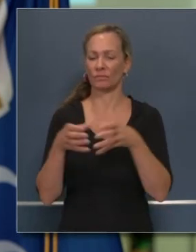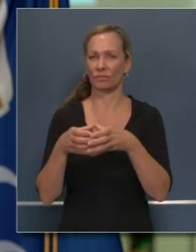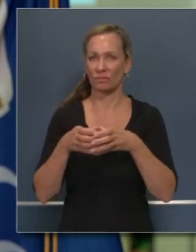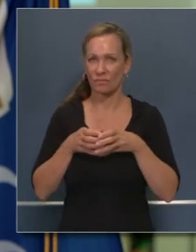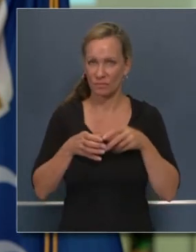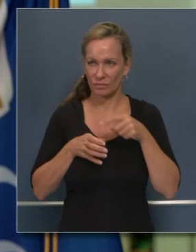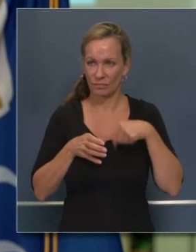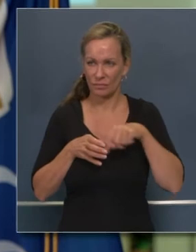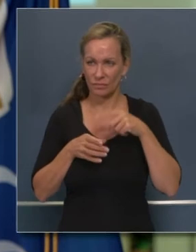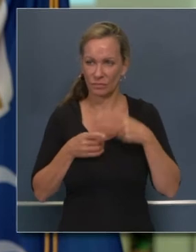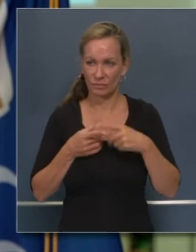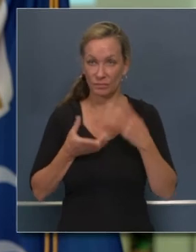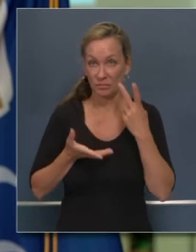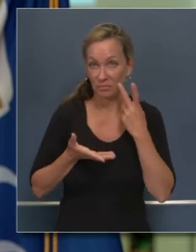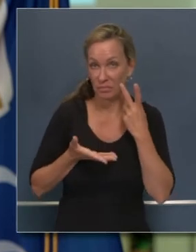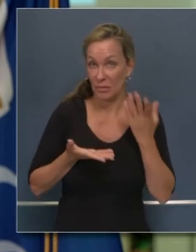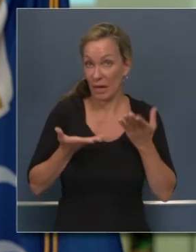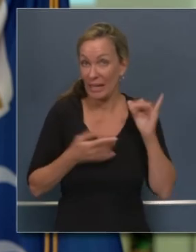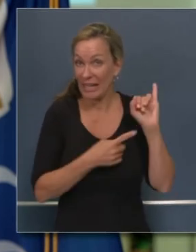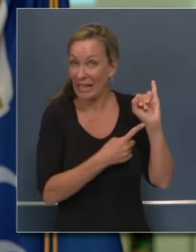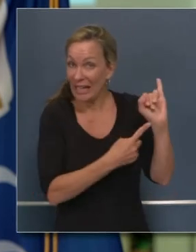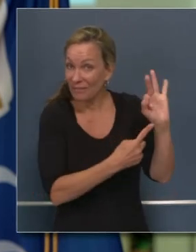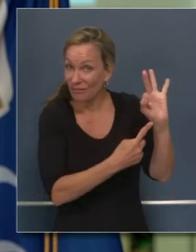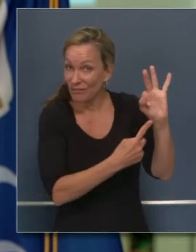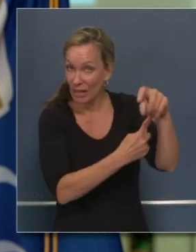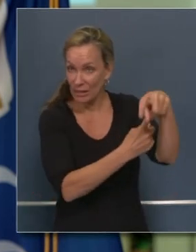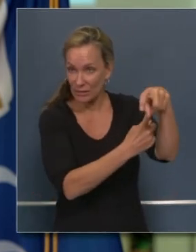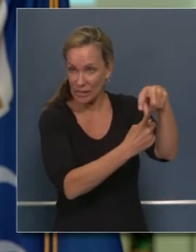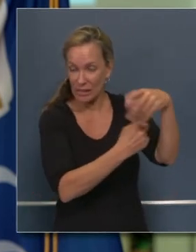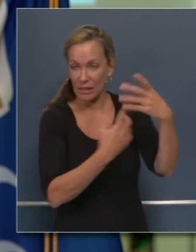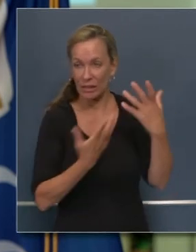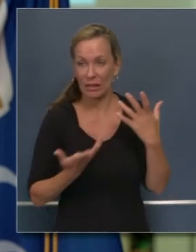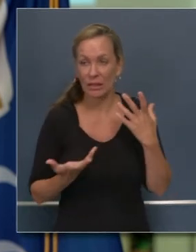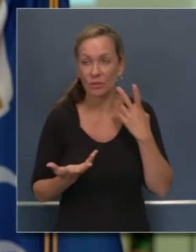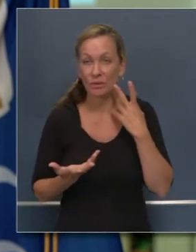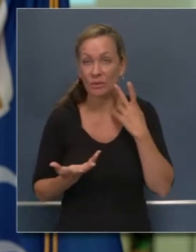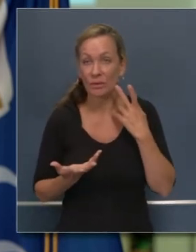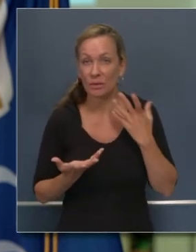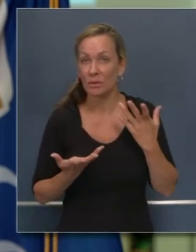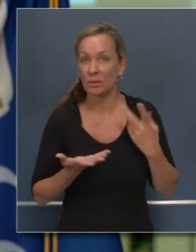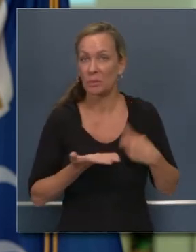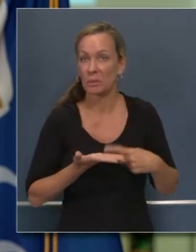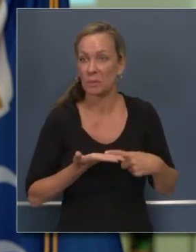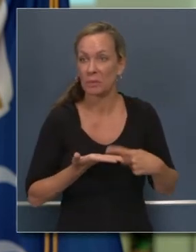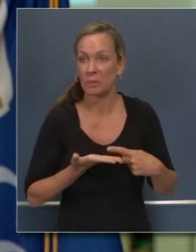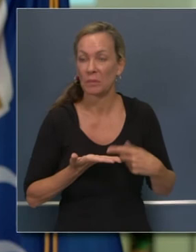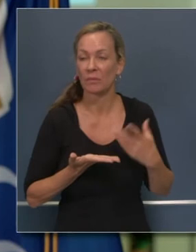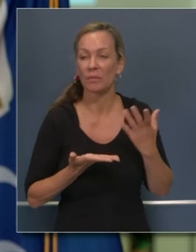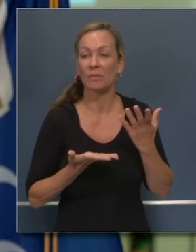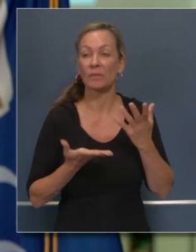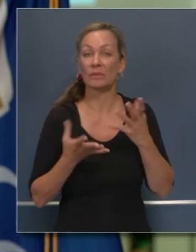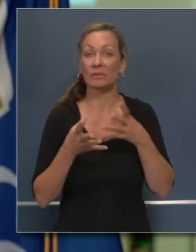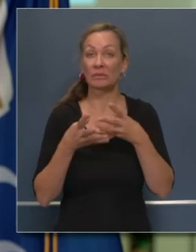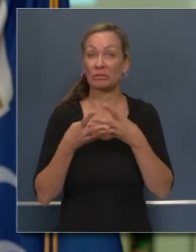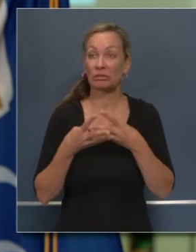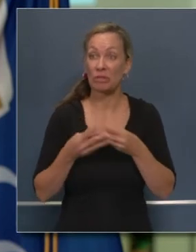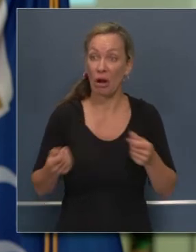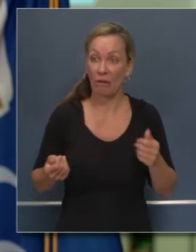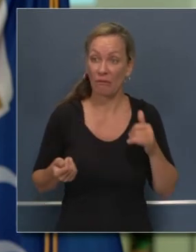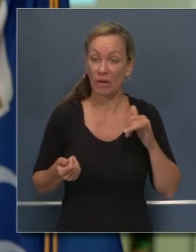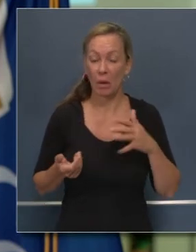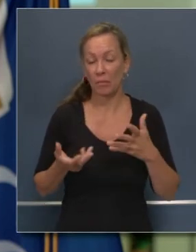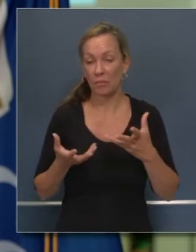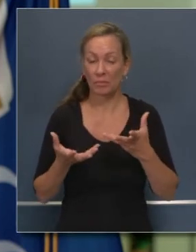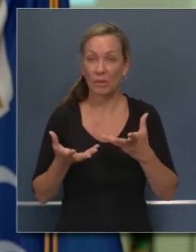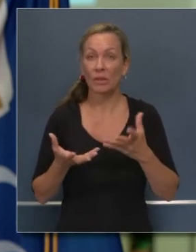ideología al respecto, pero si es necesario y resuelve algún problema, entonces claramente estamos muy abiertos a